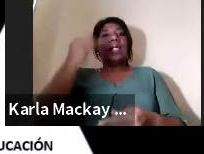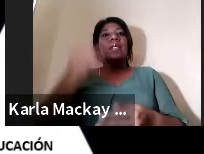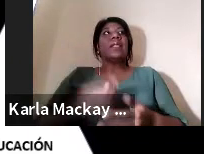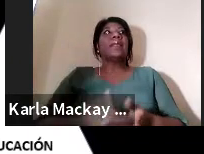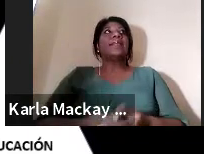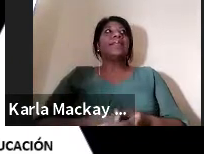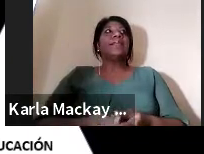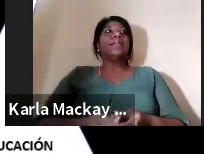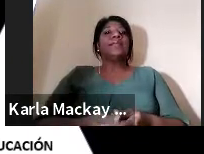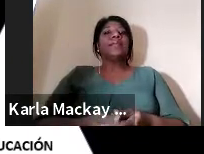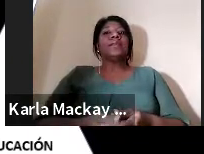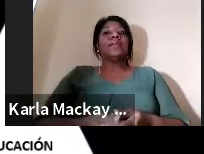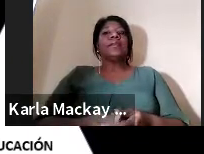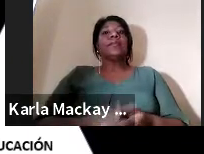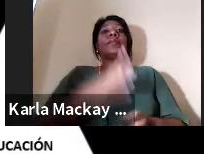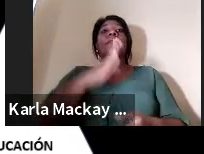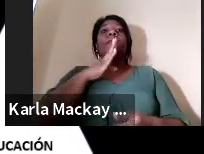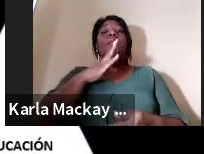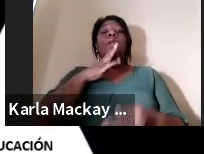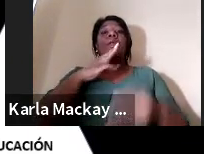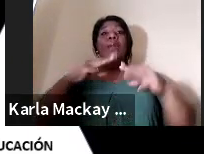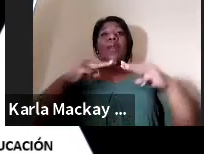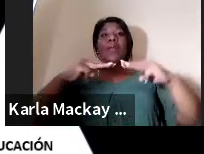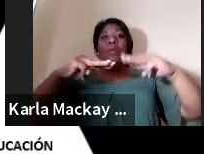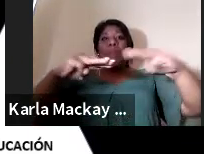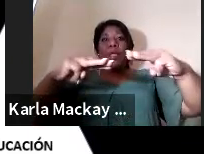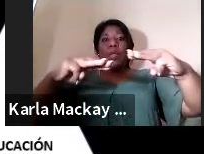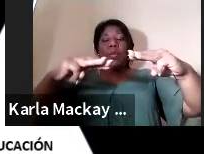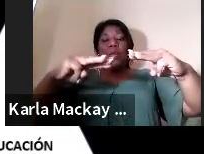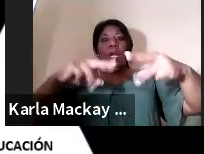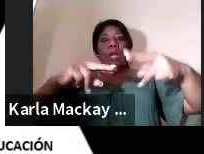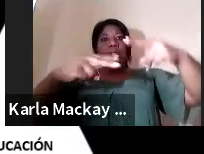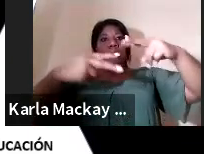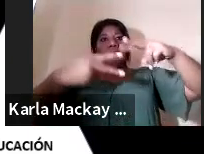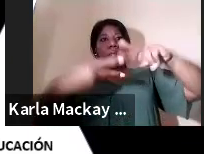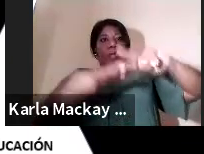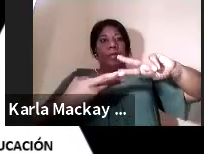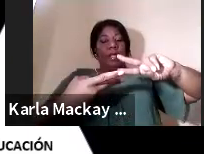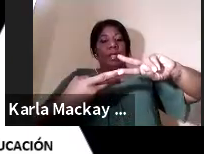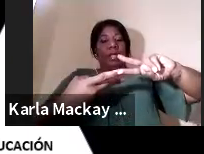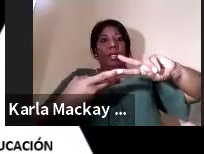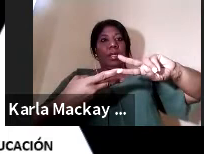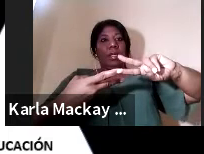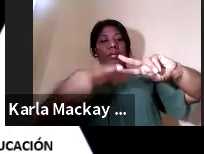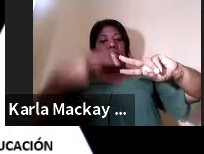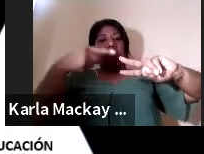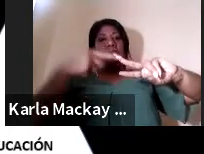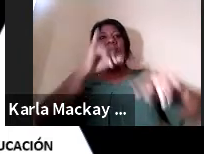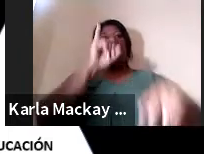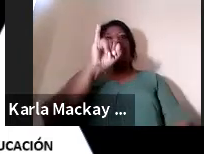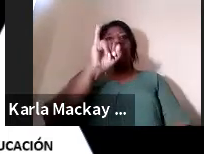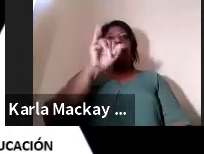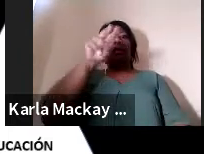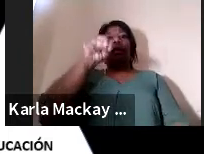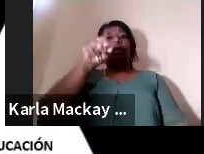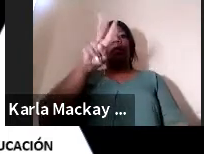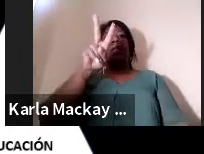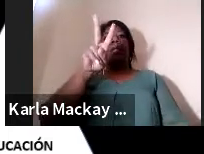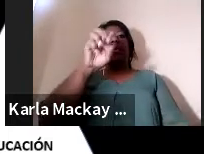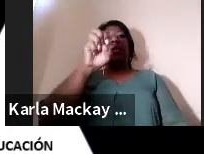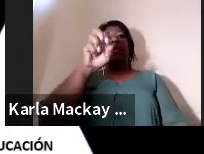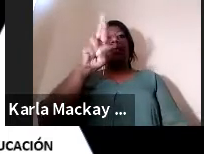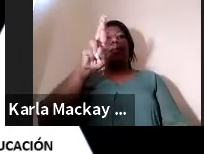Cuando hablamos de la metodología invertida, hablamos de cambiar los procesos